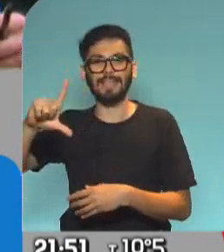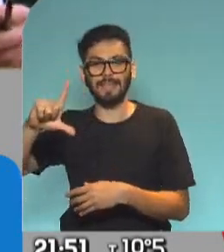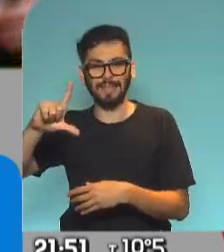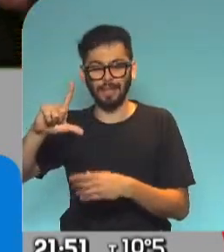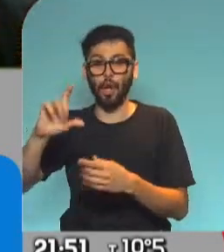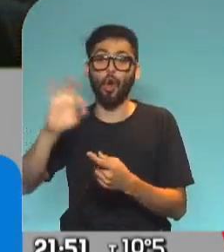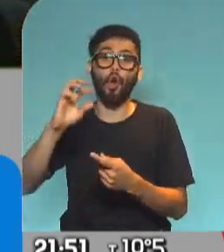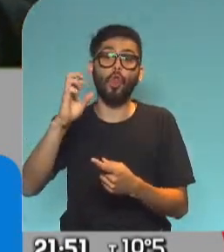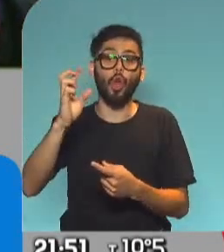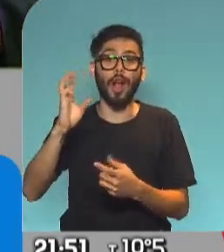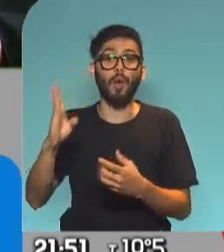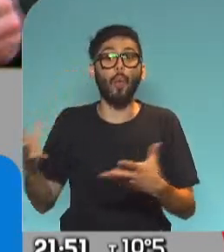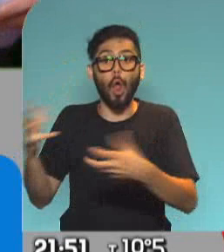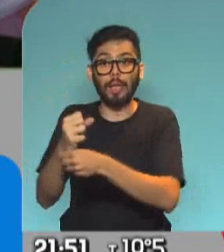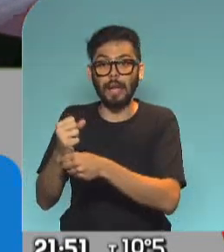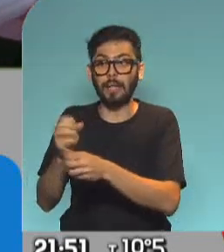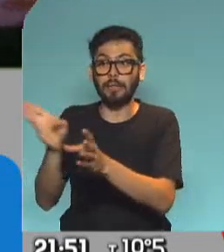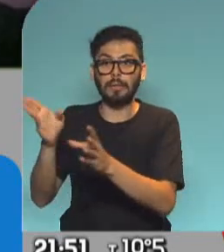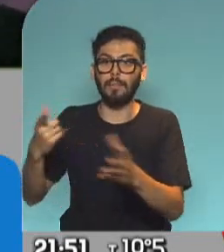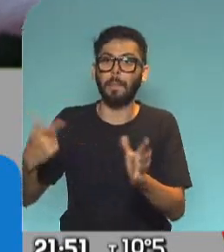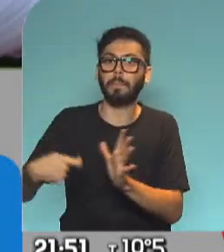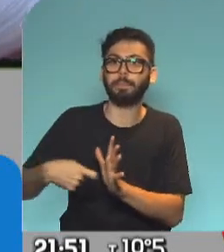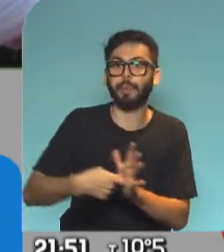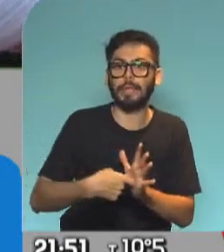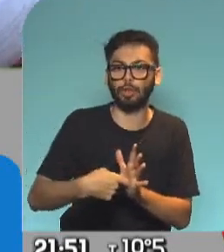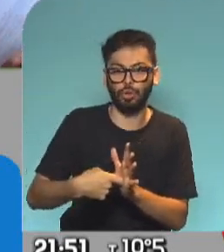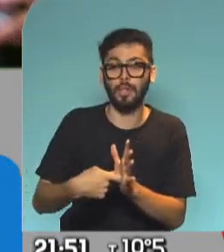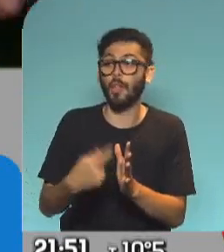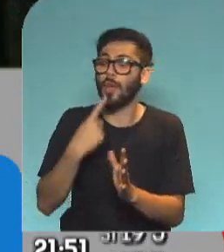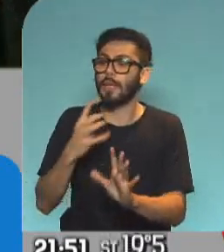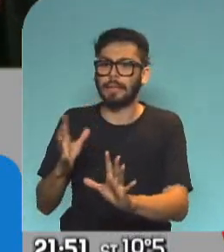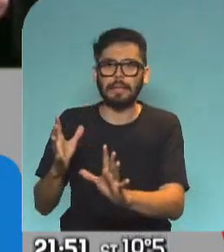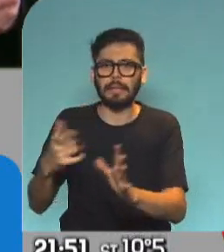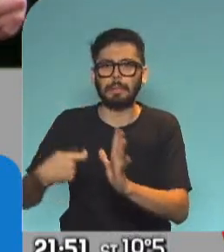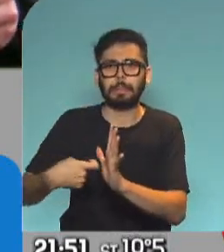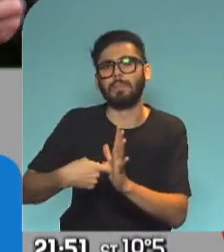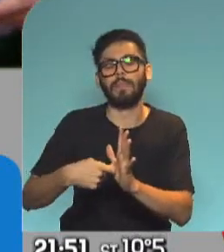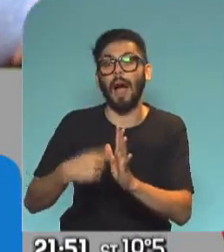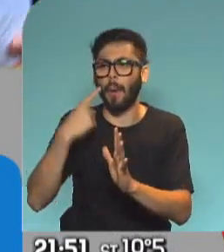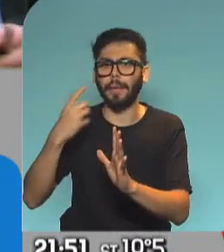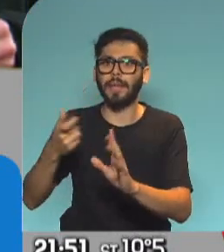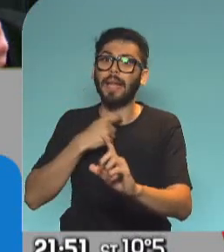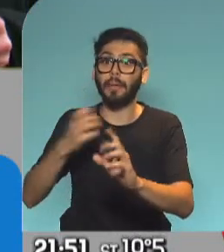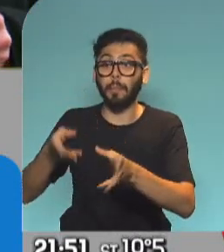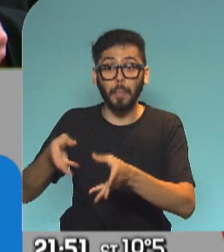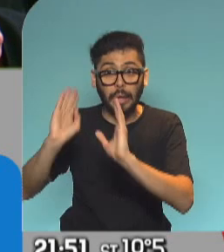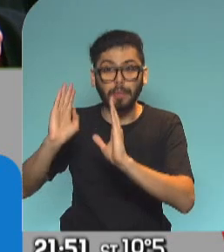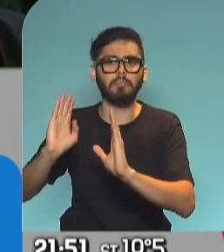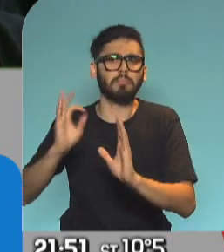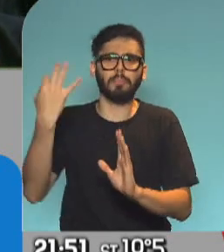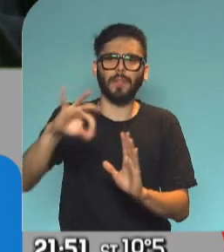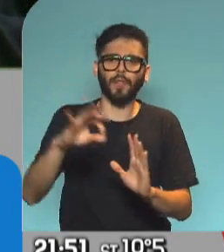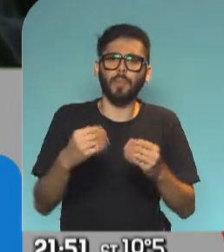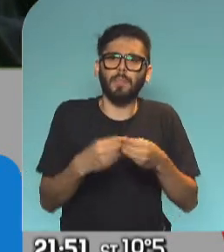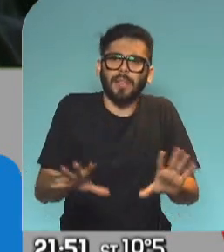dólar bolsa. Bueno, para que dejen de mirar esos dólares, puedan generar operaciones y puedan irse del país, finalmente hoy se ofreció esta licitación